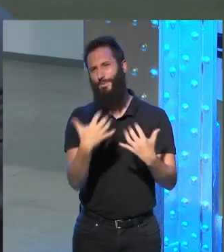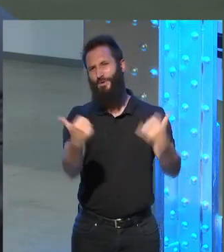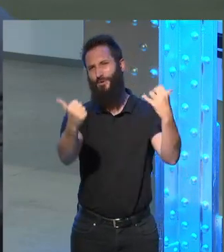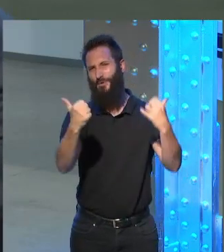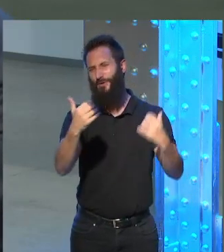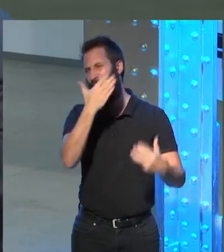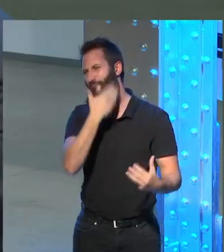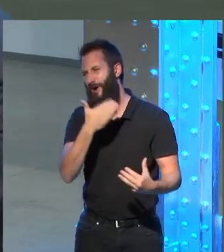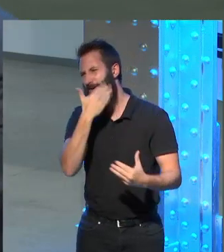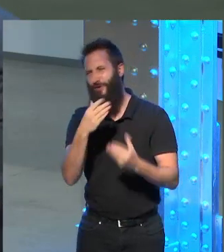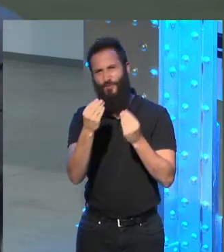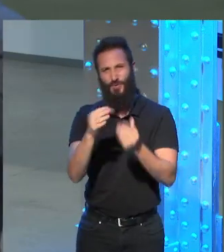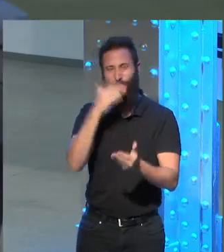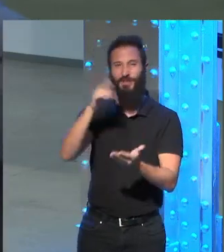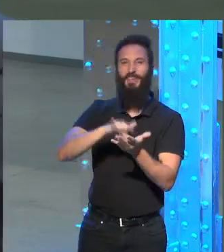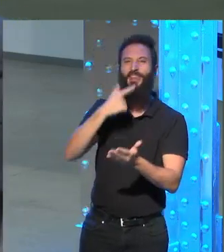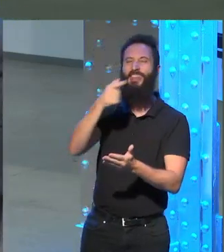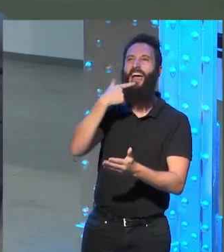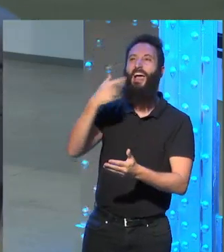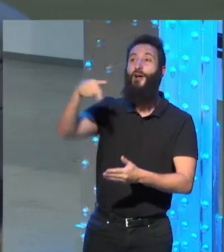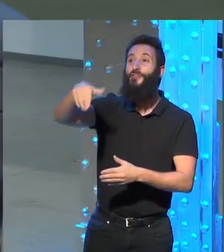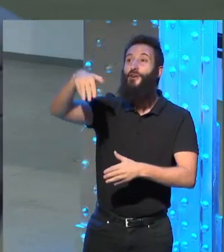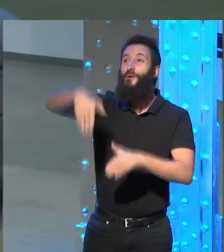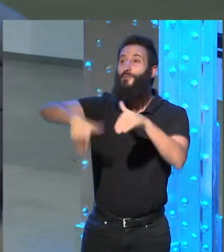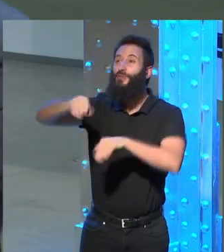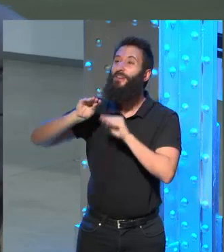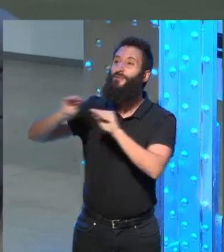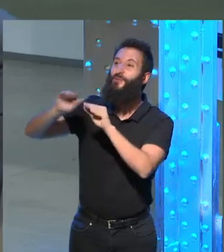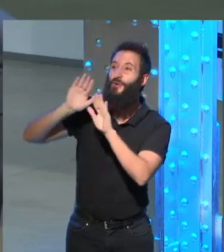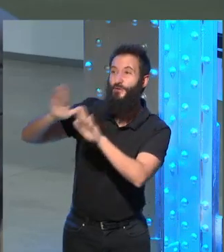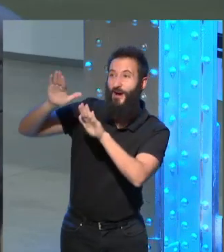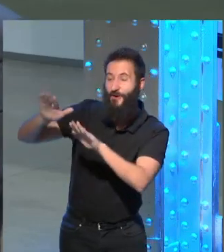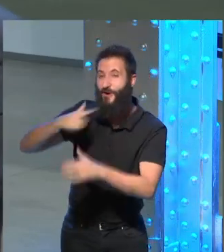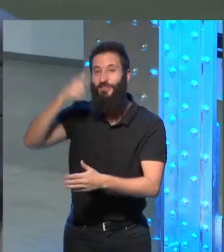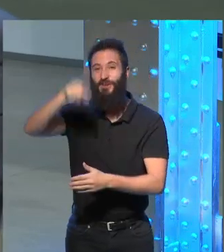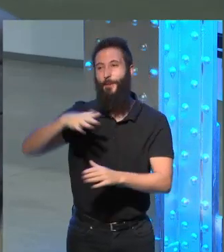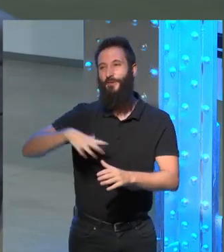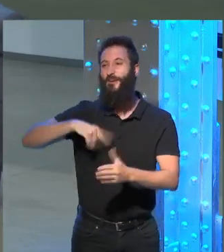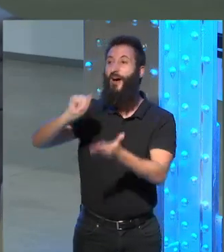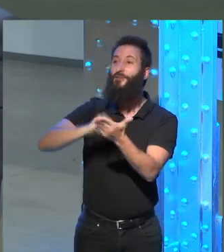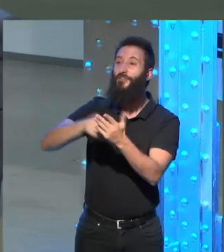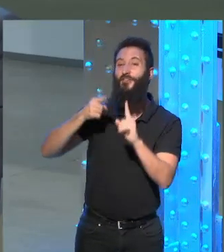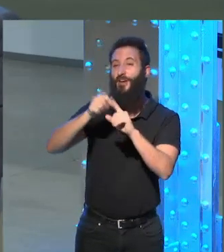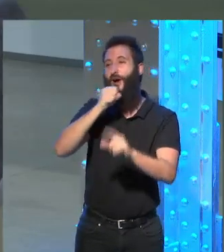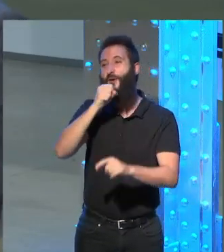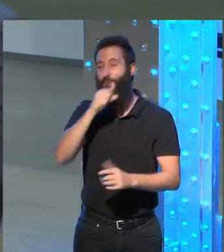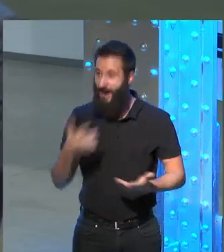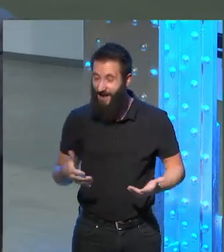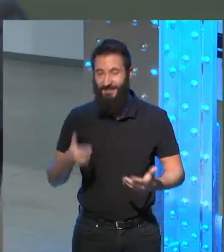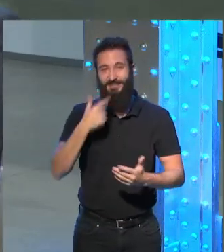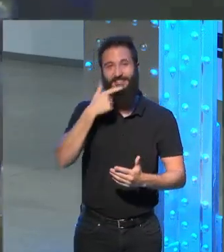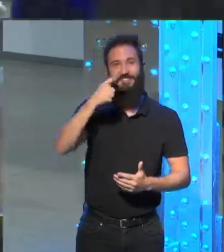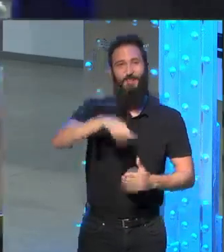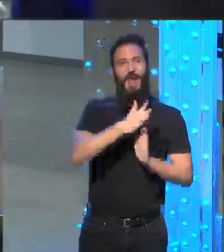gritaba Mario yo voté por ti Mario un autógrafo para mi abuelita y en medio de eso bueno